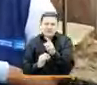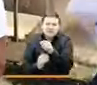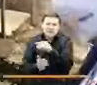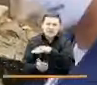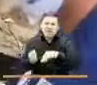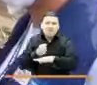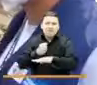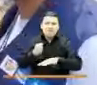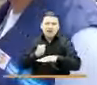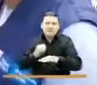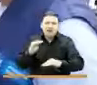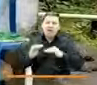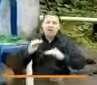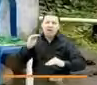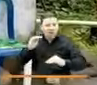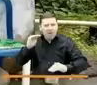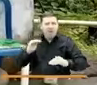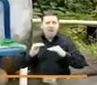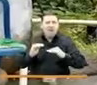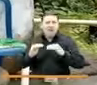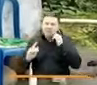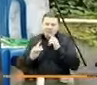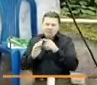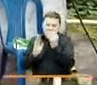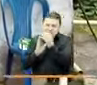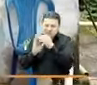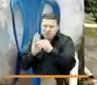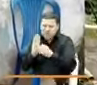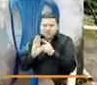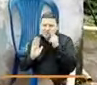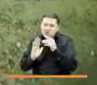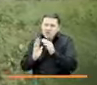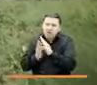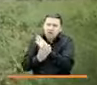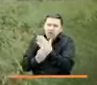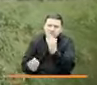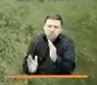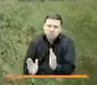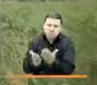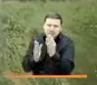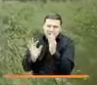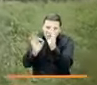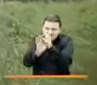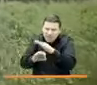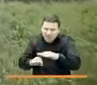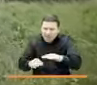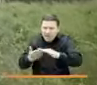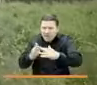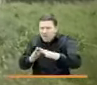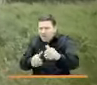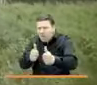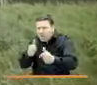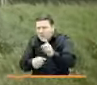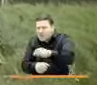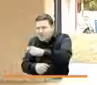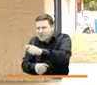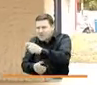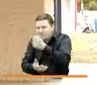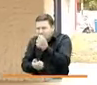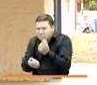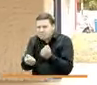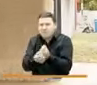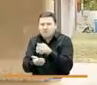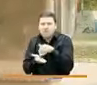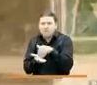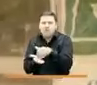y la inequidad. Diseñamos una ruta para la superación de la pobreza que mejora la focalización de la población más necesitada. Fortalecimos